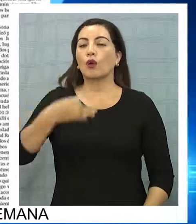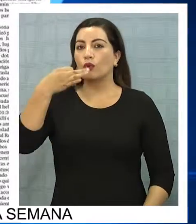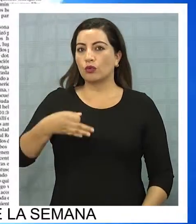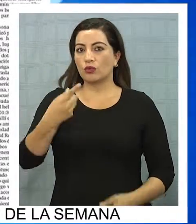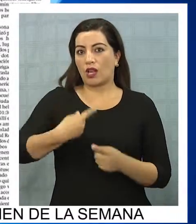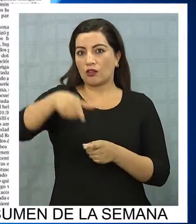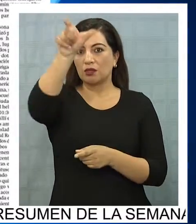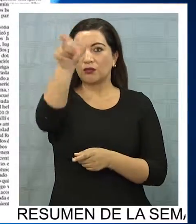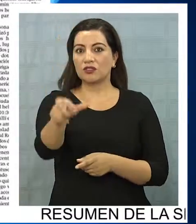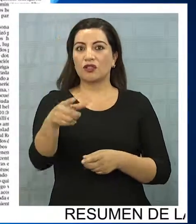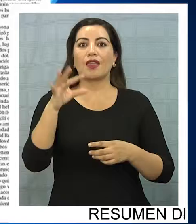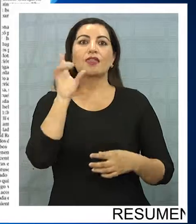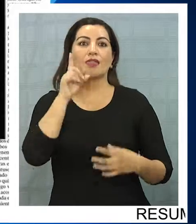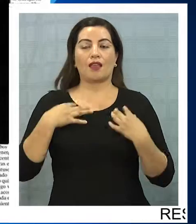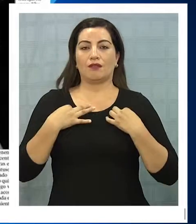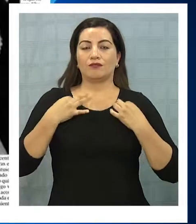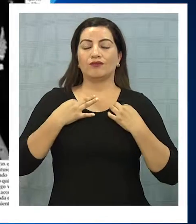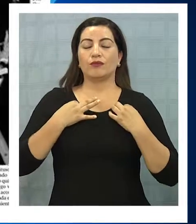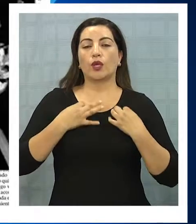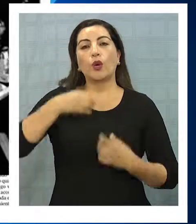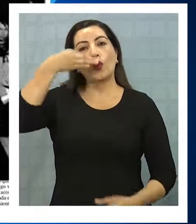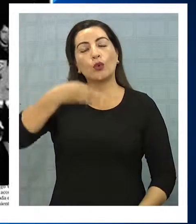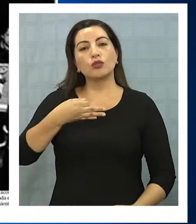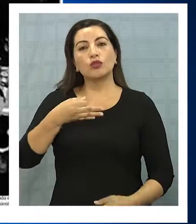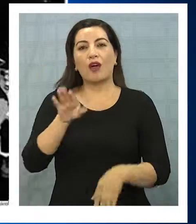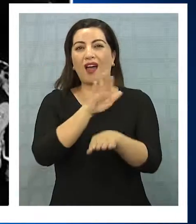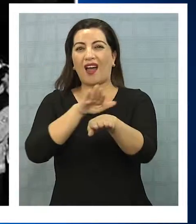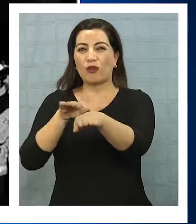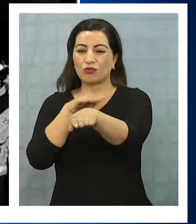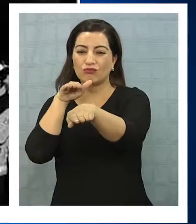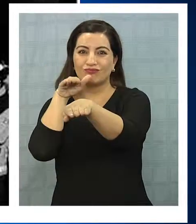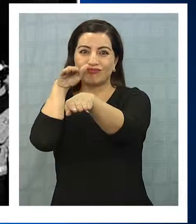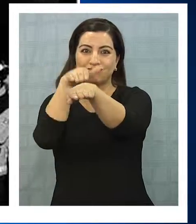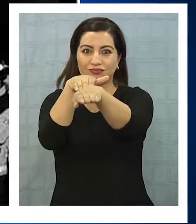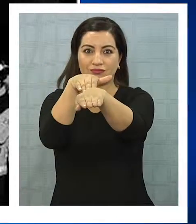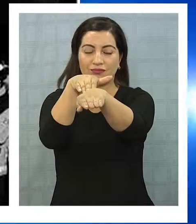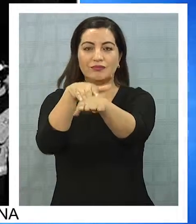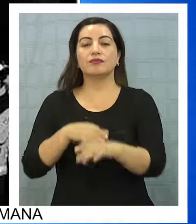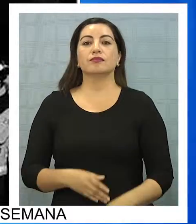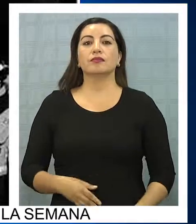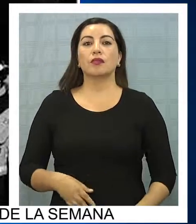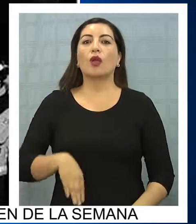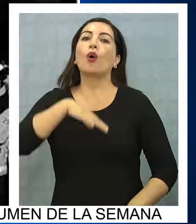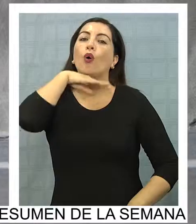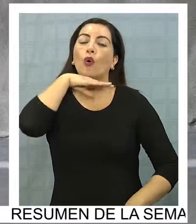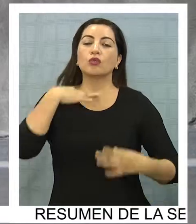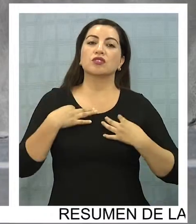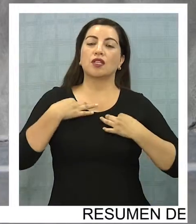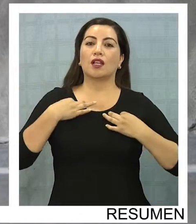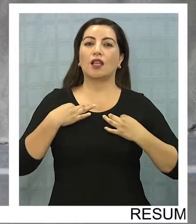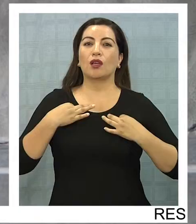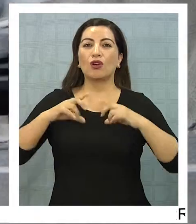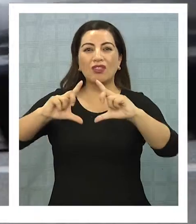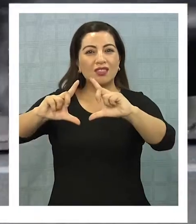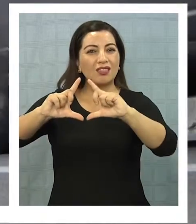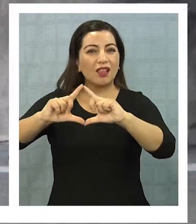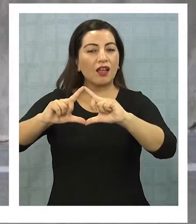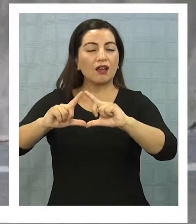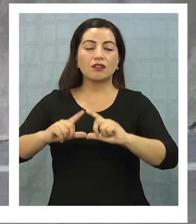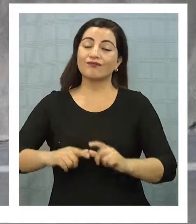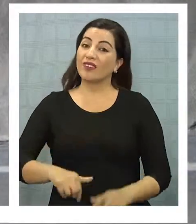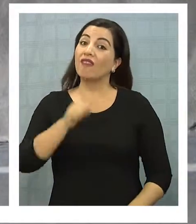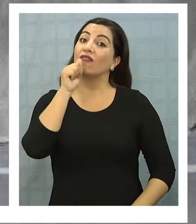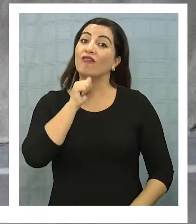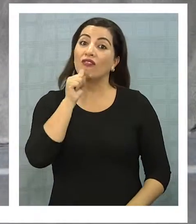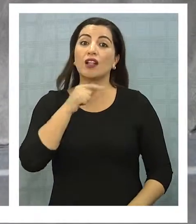víctima, razón por la cual colisionó su vehículo con la parte trasera. Uso del chaleco, triángulos, no fueron prevención